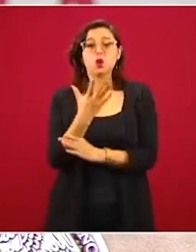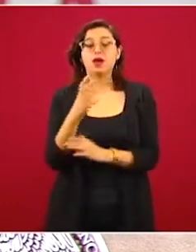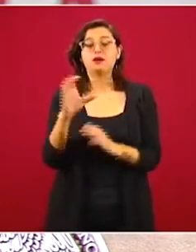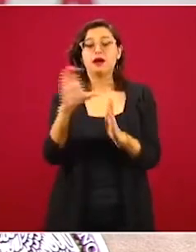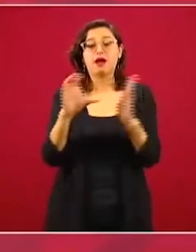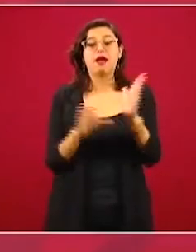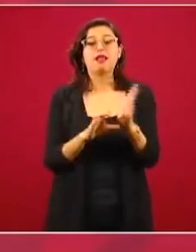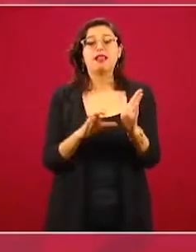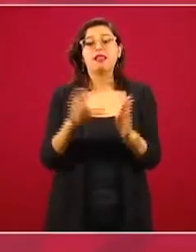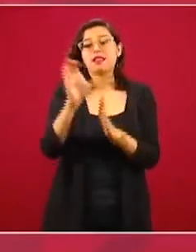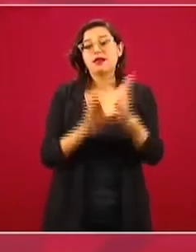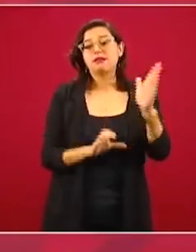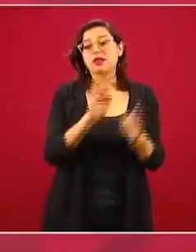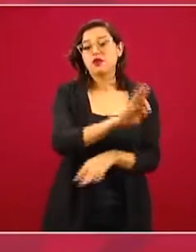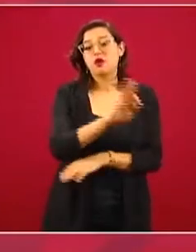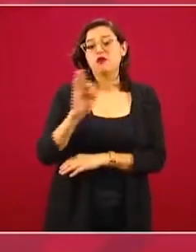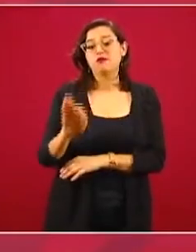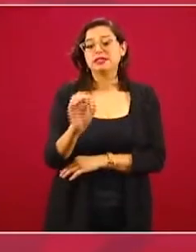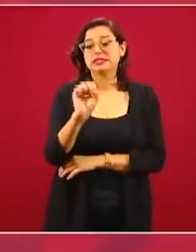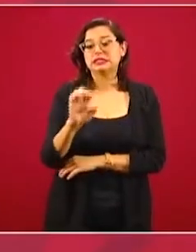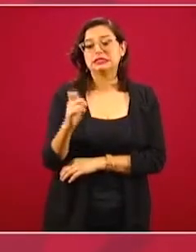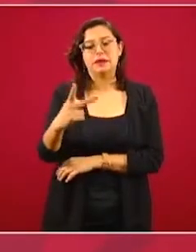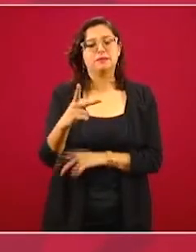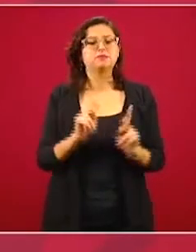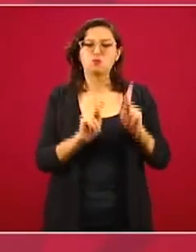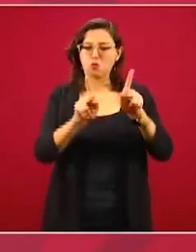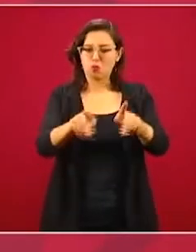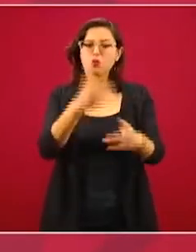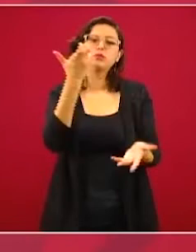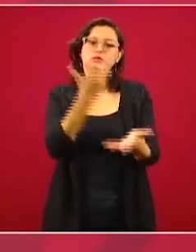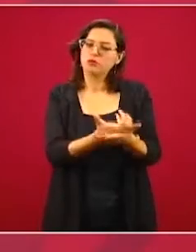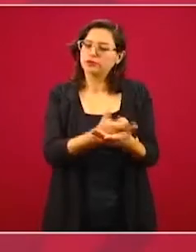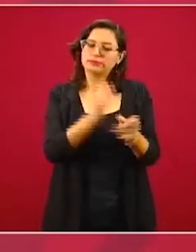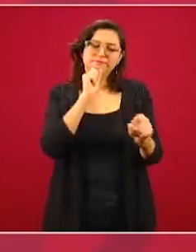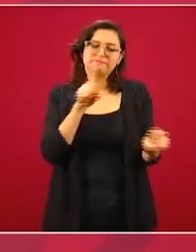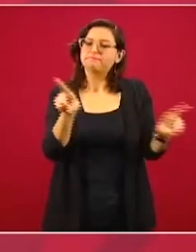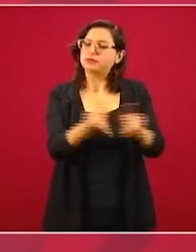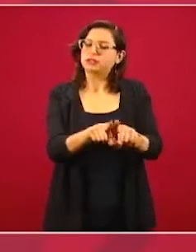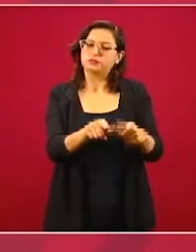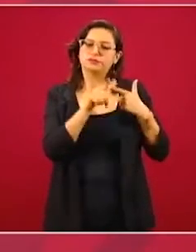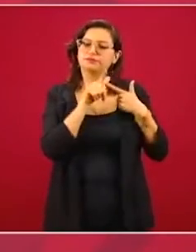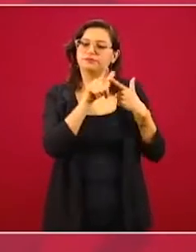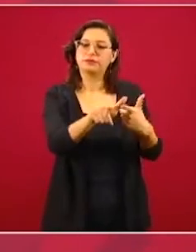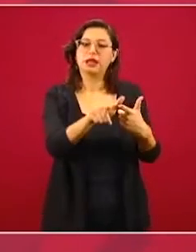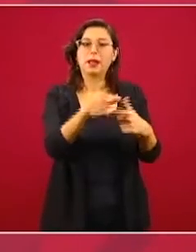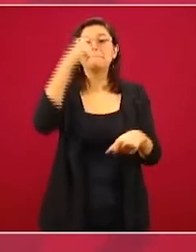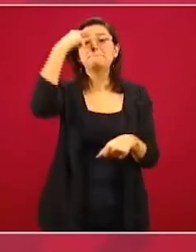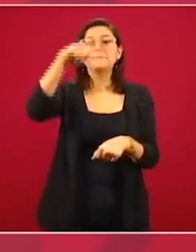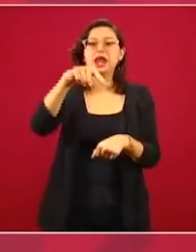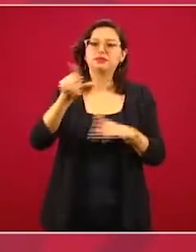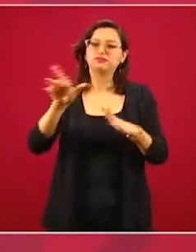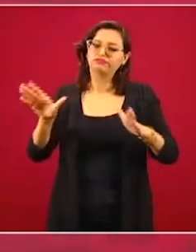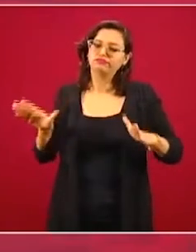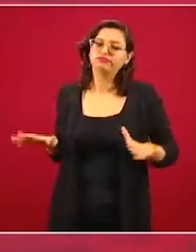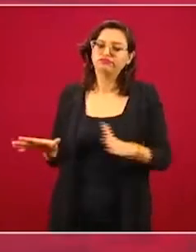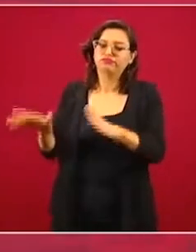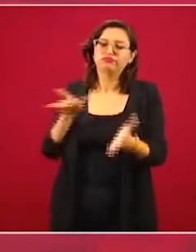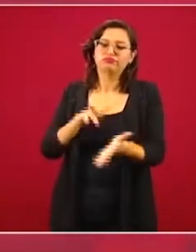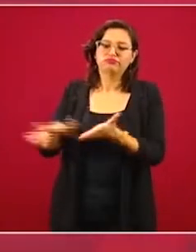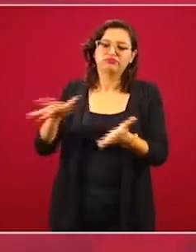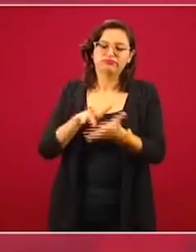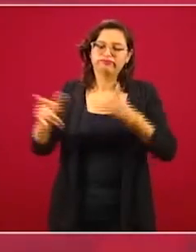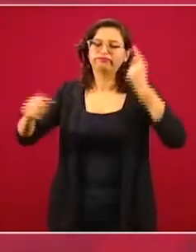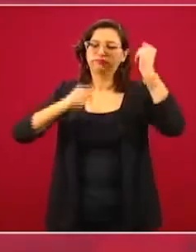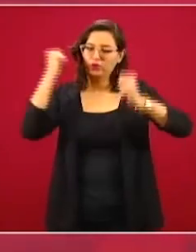de antes, los puentes, con la idea de reforzar y de ayudar al sector